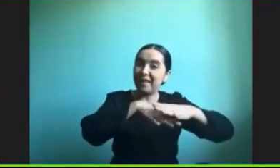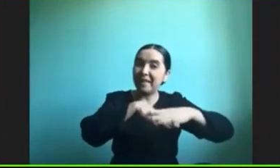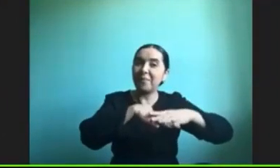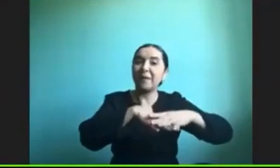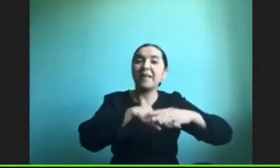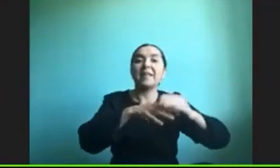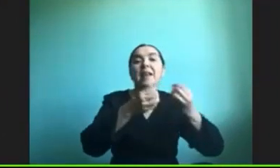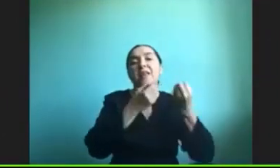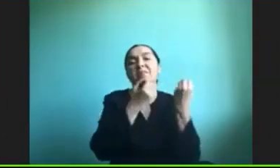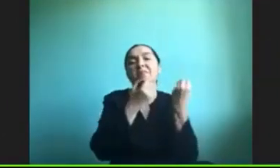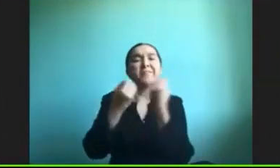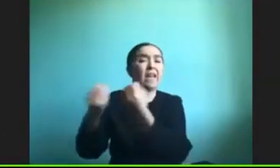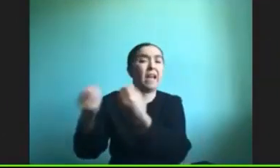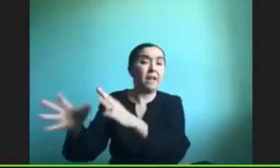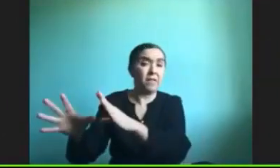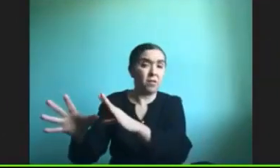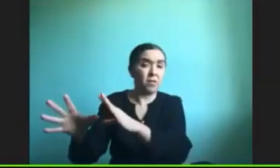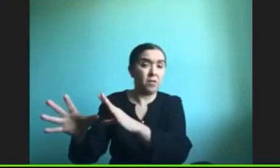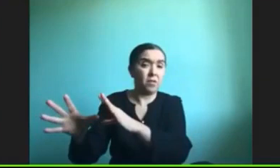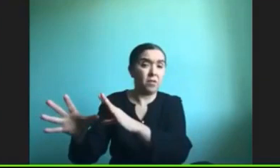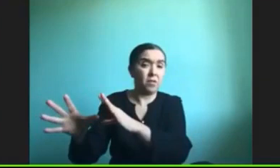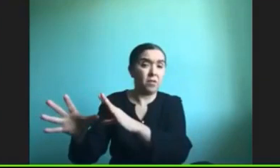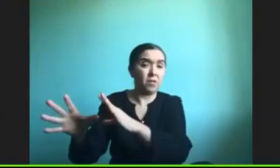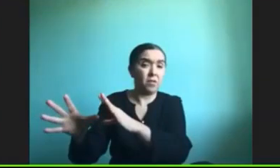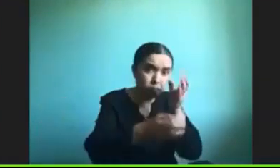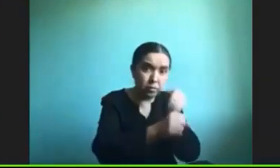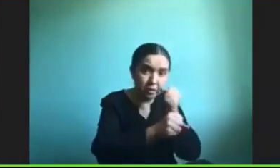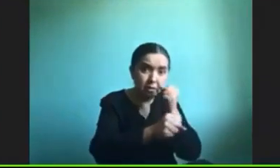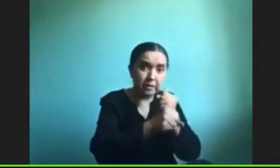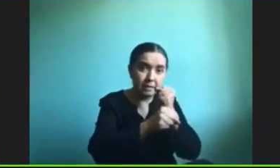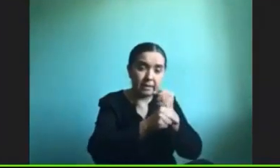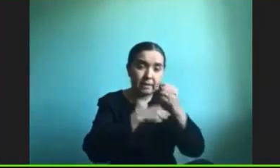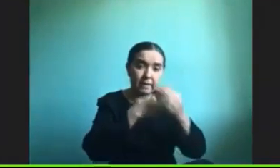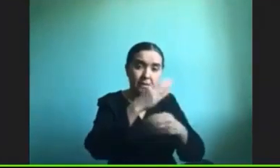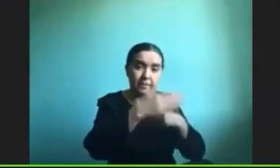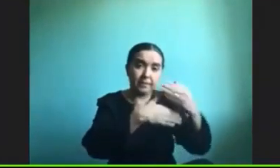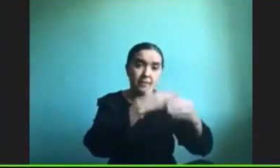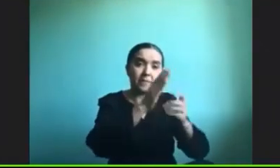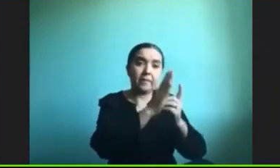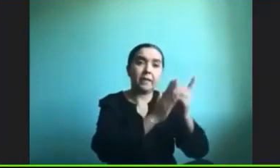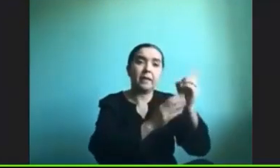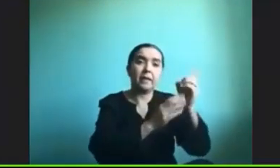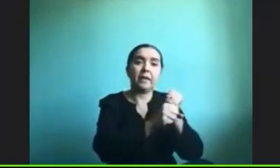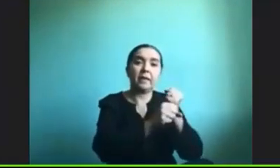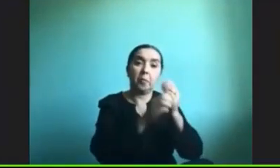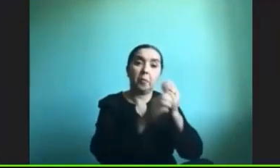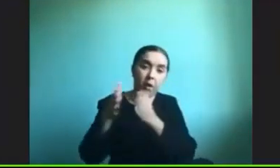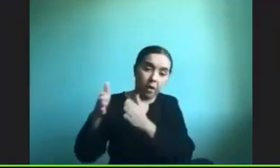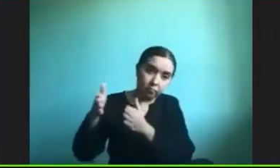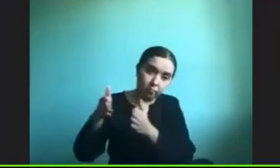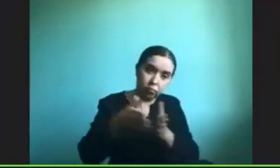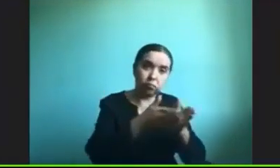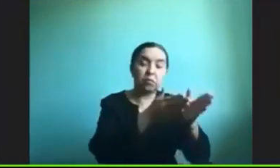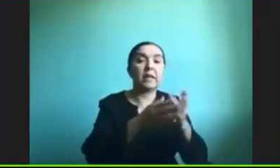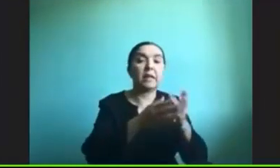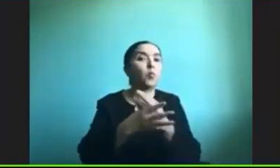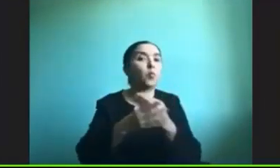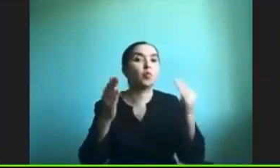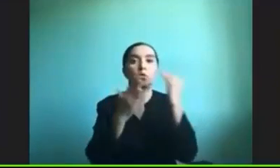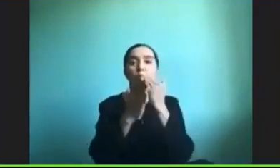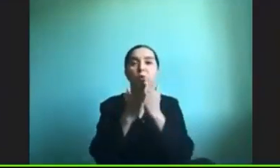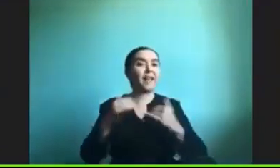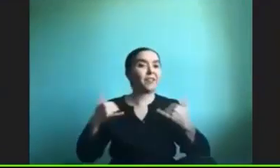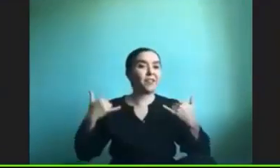así que vamos a a ir trabajando por esa línea y también tenemos muchos proyectos entretenidos así que